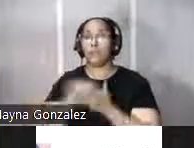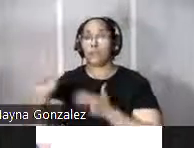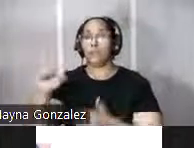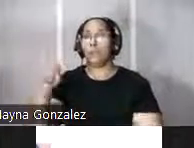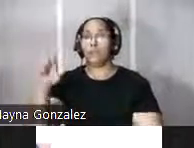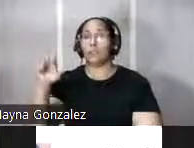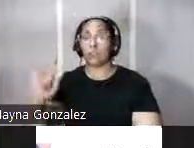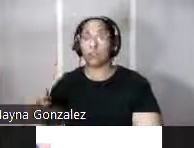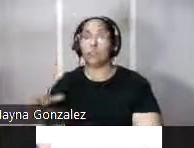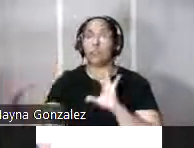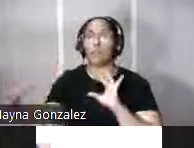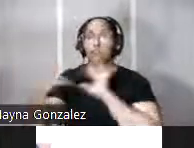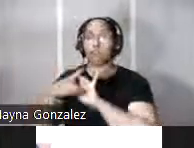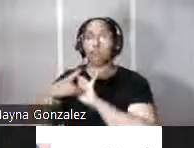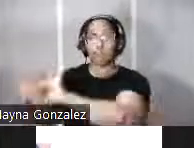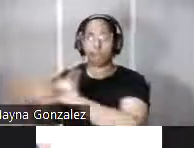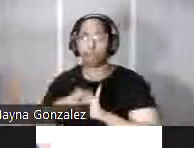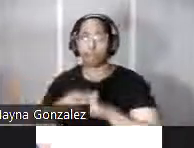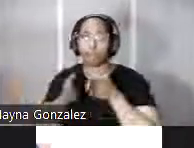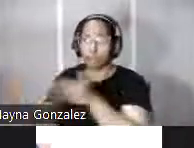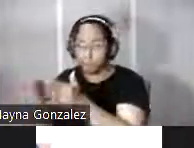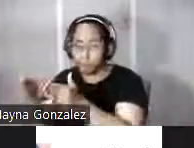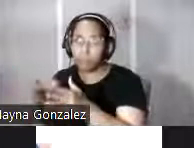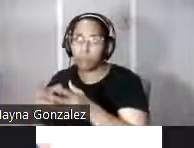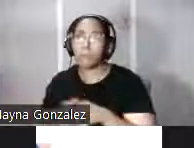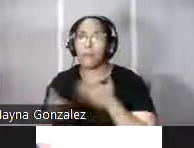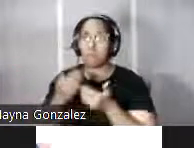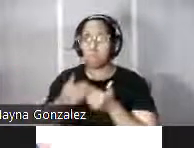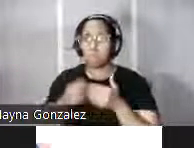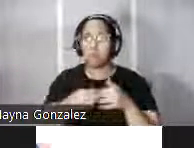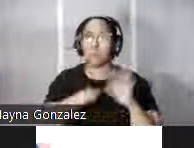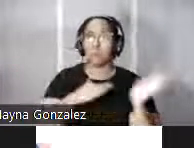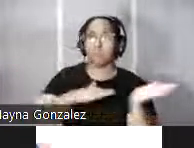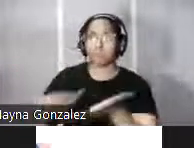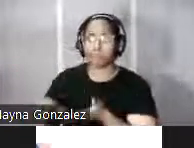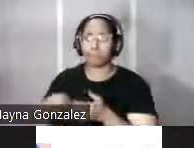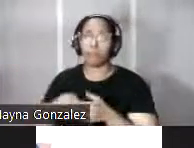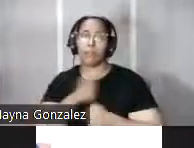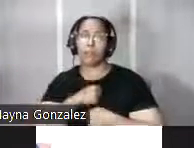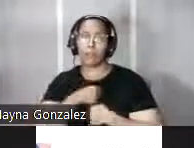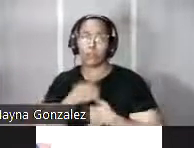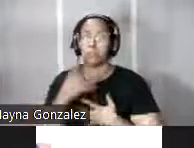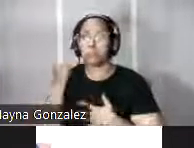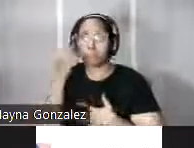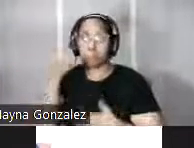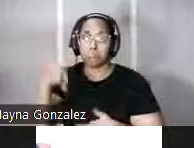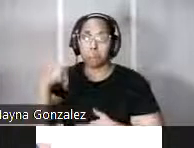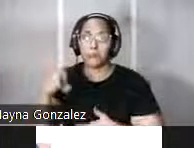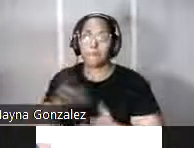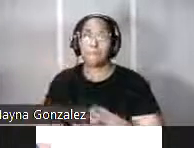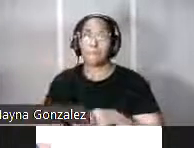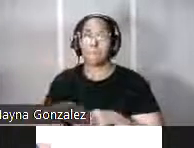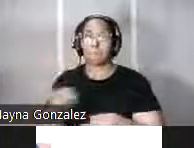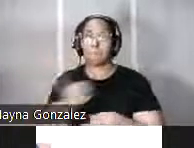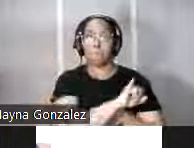por un foso y por un camino cubierto para facilitar la retirada de la tropa en caso de necesidad en la imagen de la izquierda abajo pueden